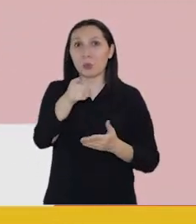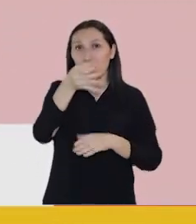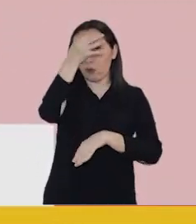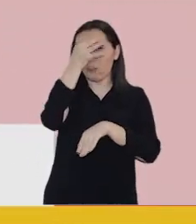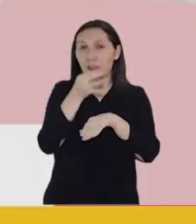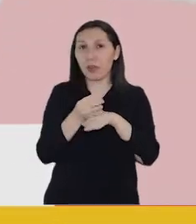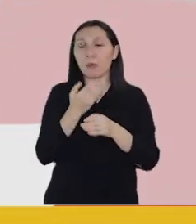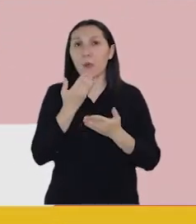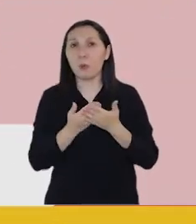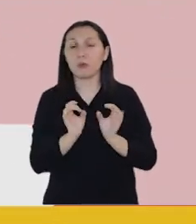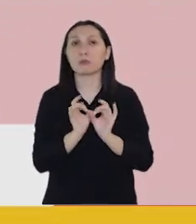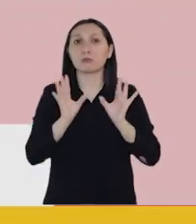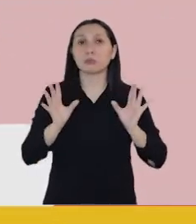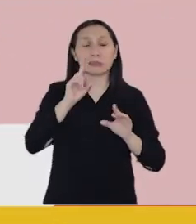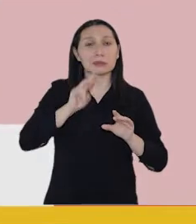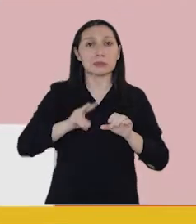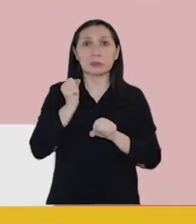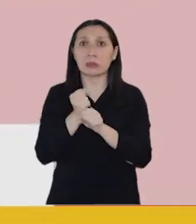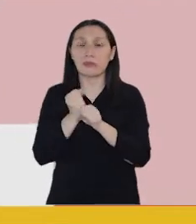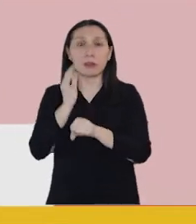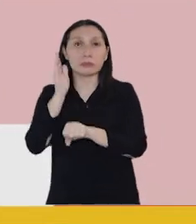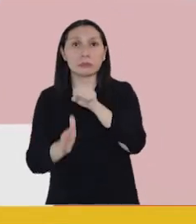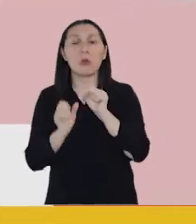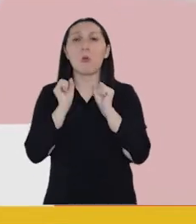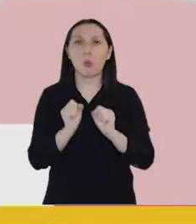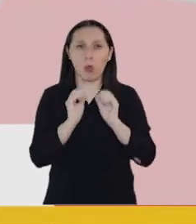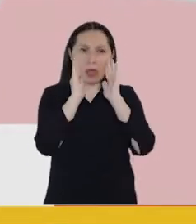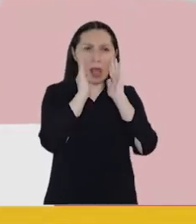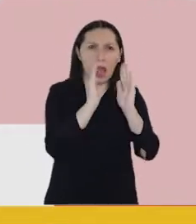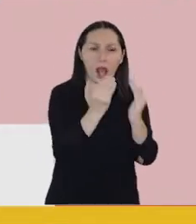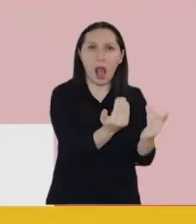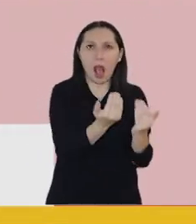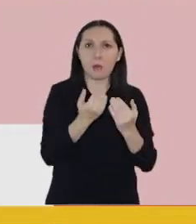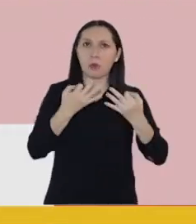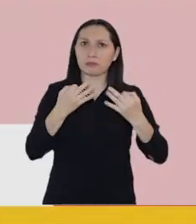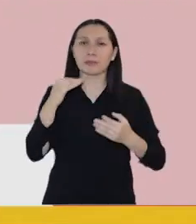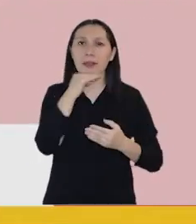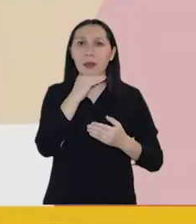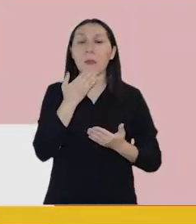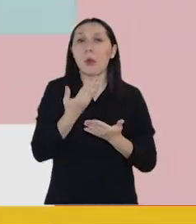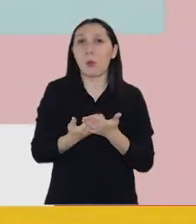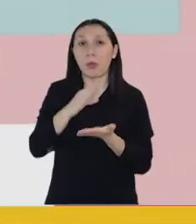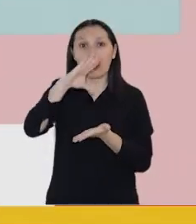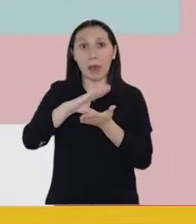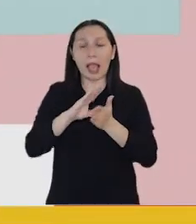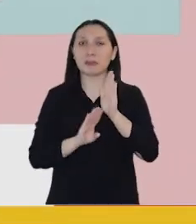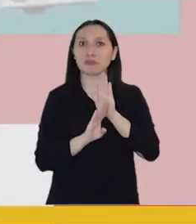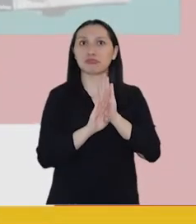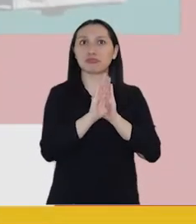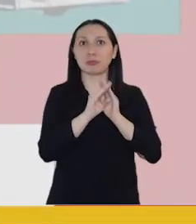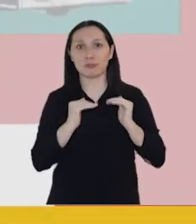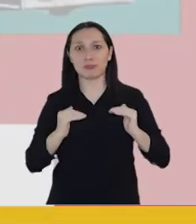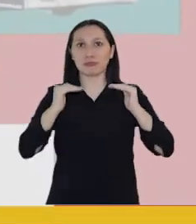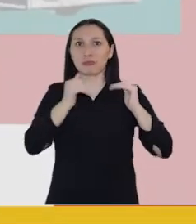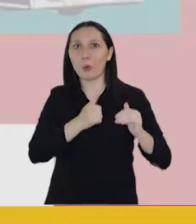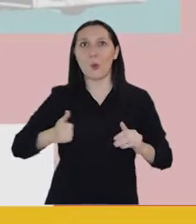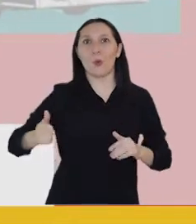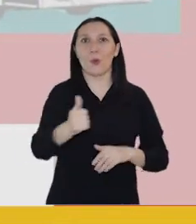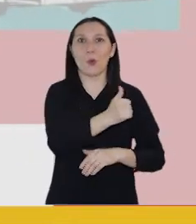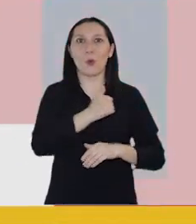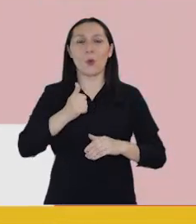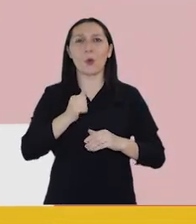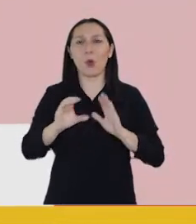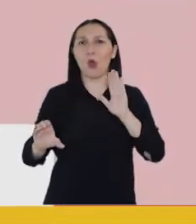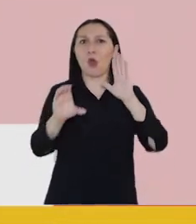Y que cuando te enfermes o te quedes sin trabajo, puedas contar con atención y apoyo oportuno. Porque cuando un país crece, crecemos